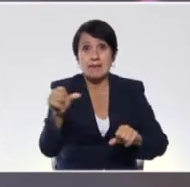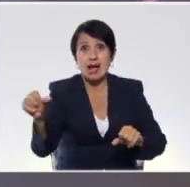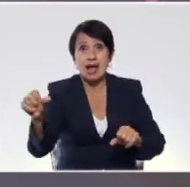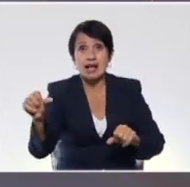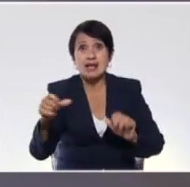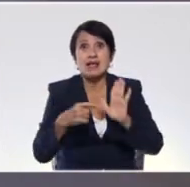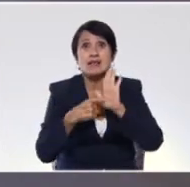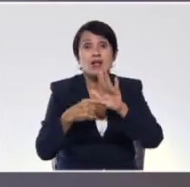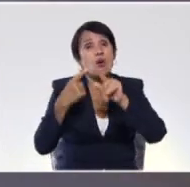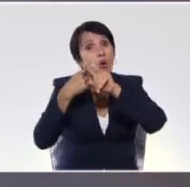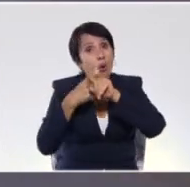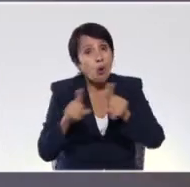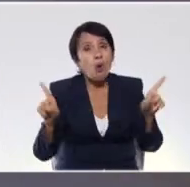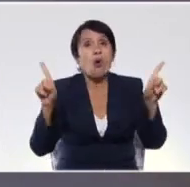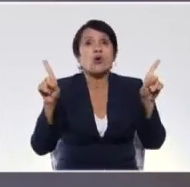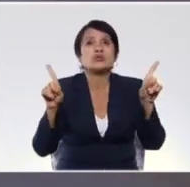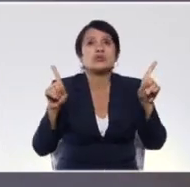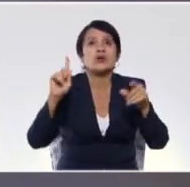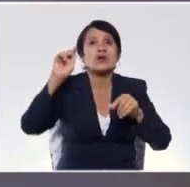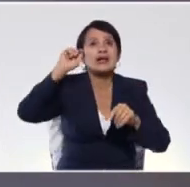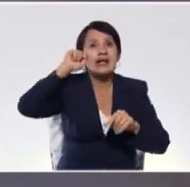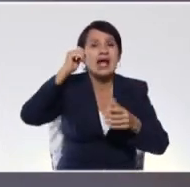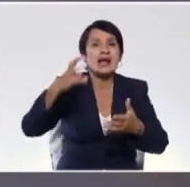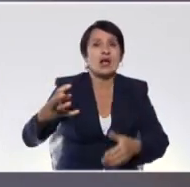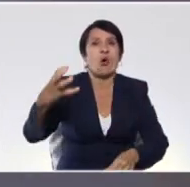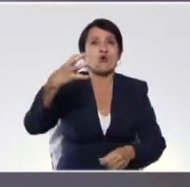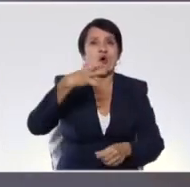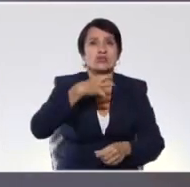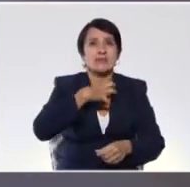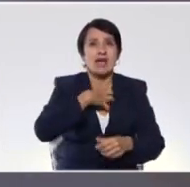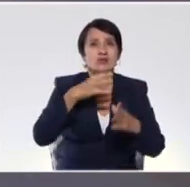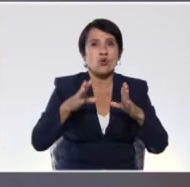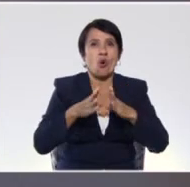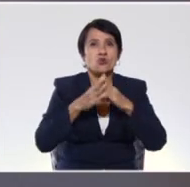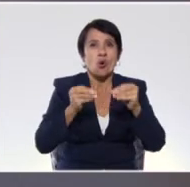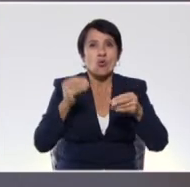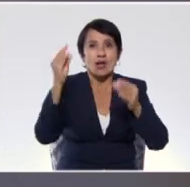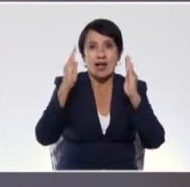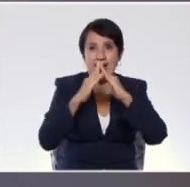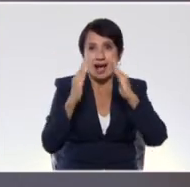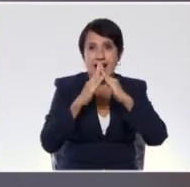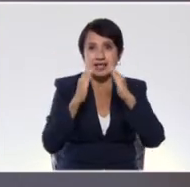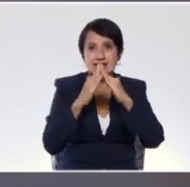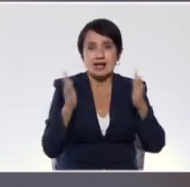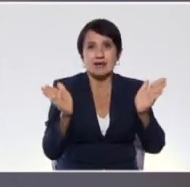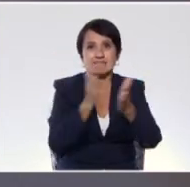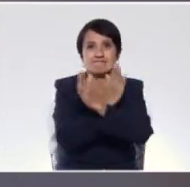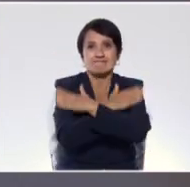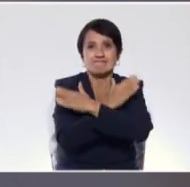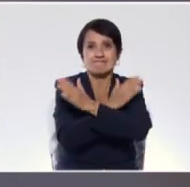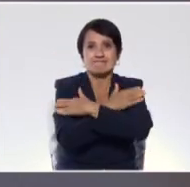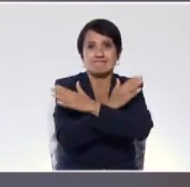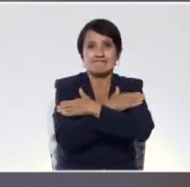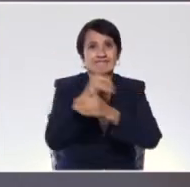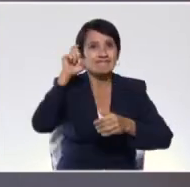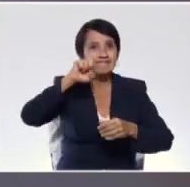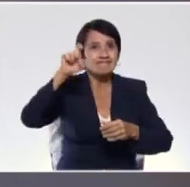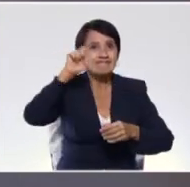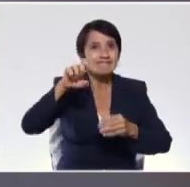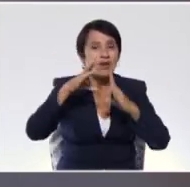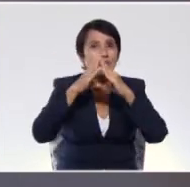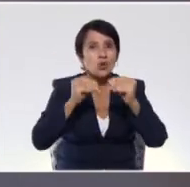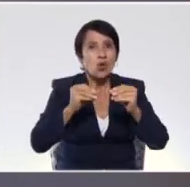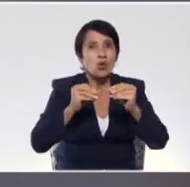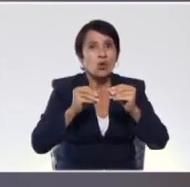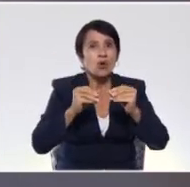dando otra vez un hermoso reconocimiento a todos esos niños y niñas allá en casa, por su esfuerzo, por su dedicación y por